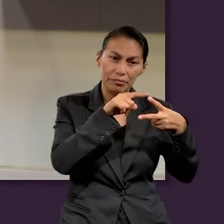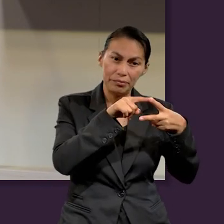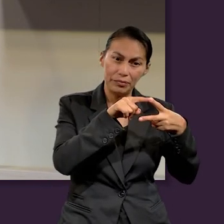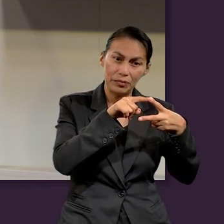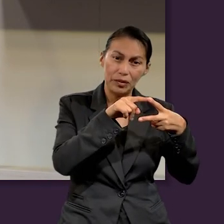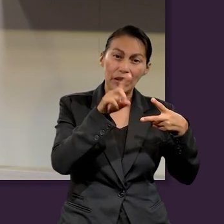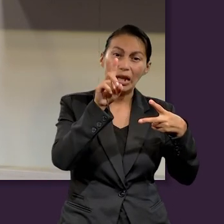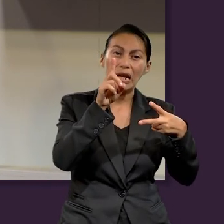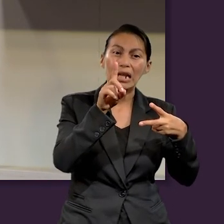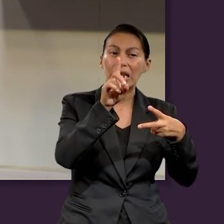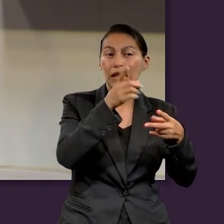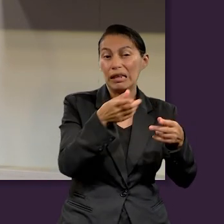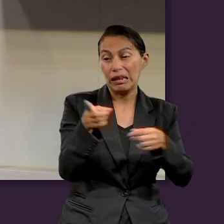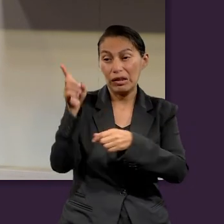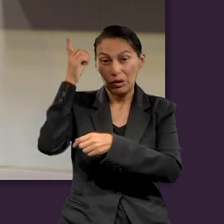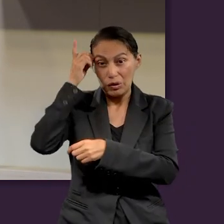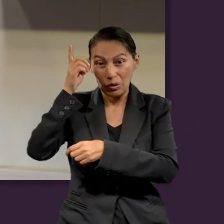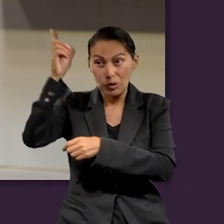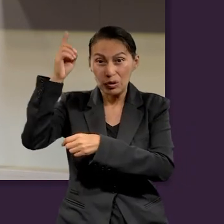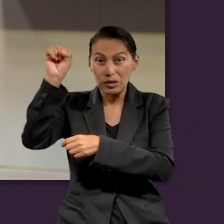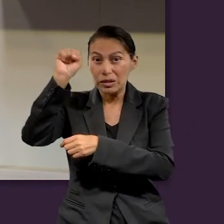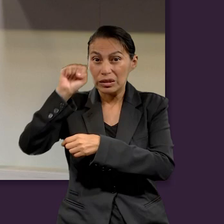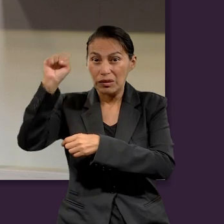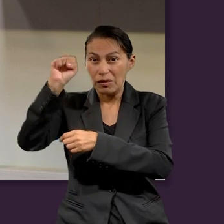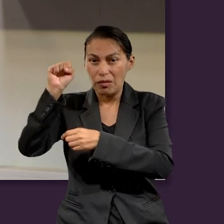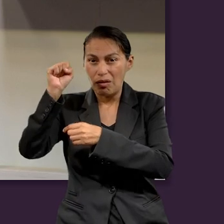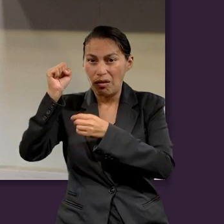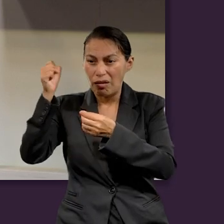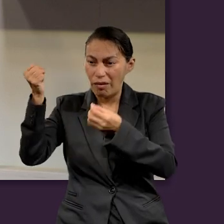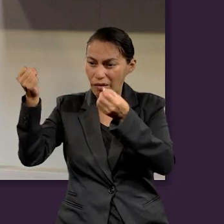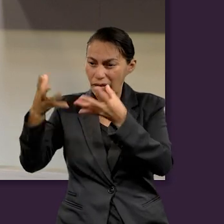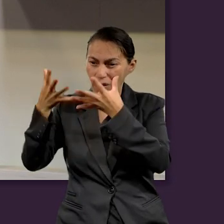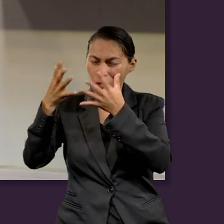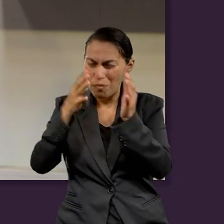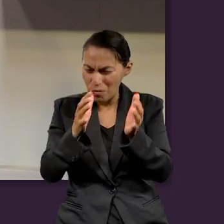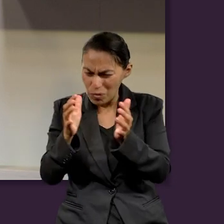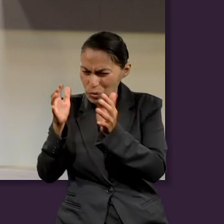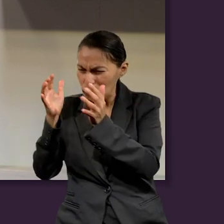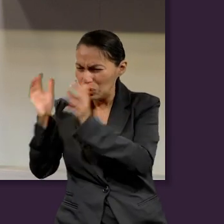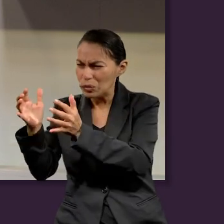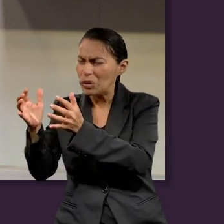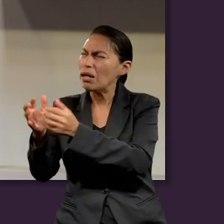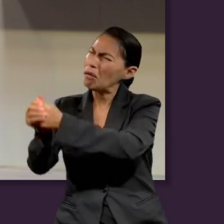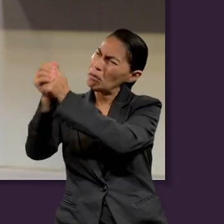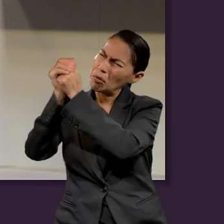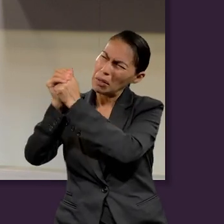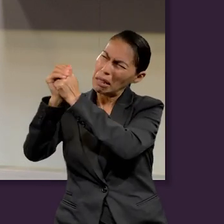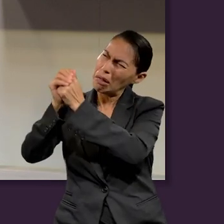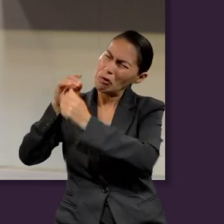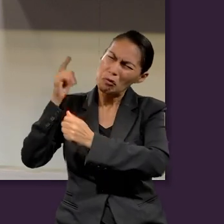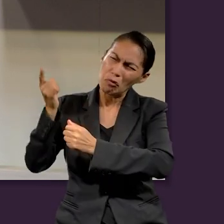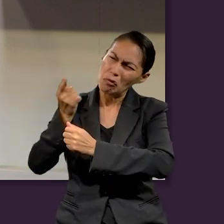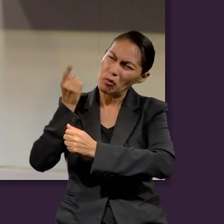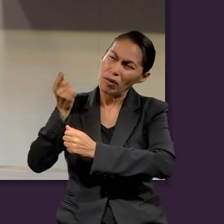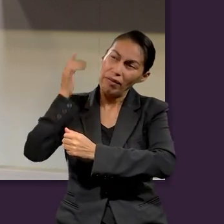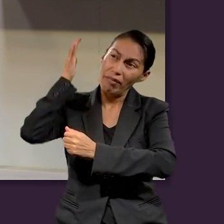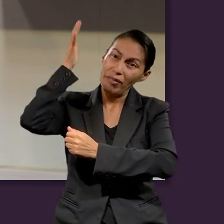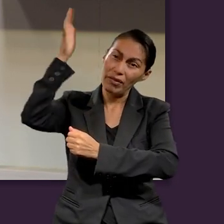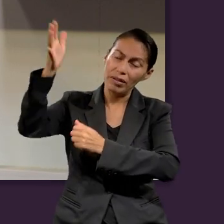El atentado a un día especial que Dios creó para adorarse por